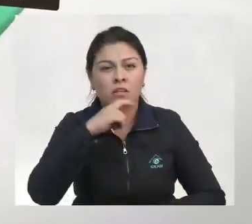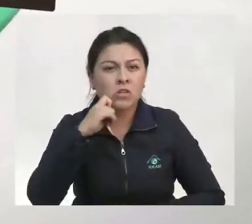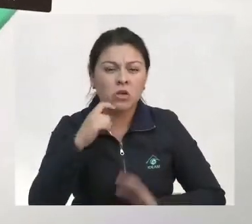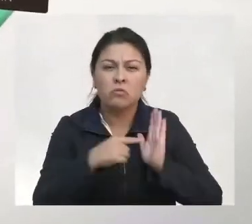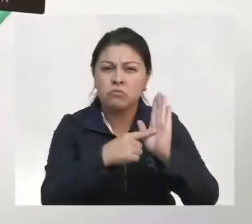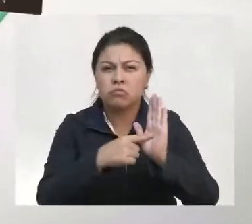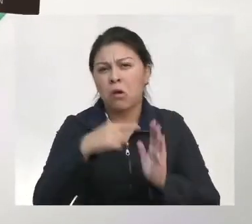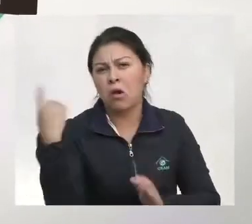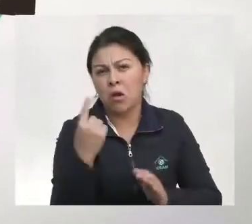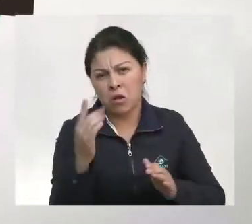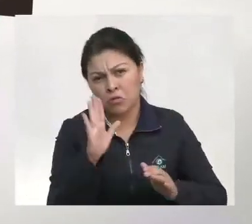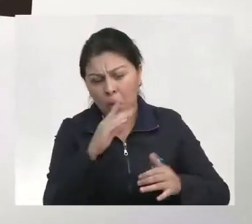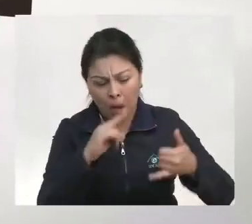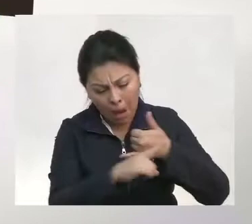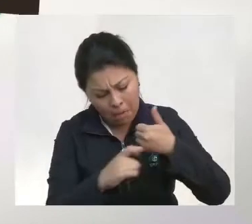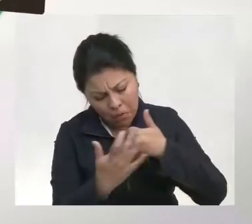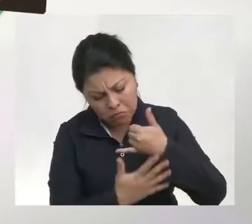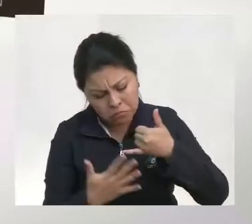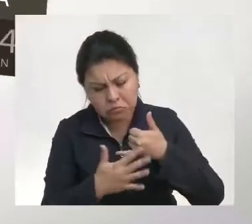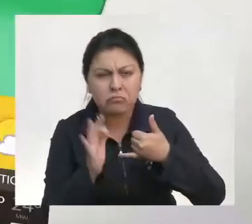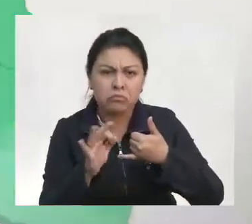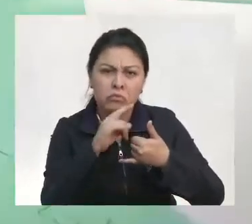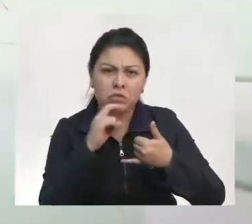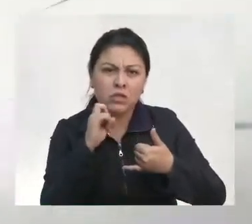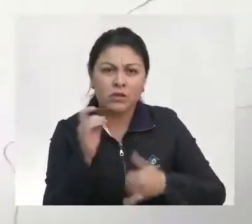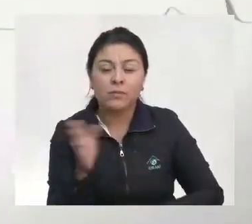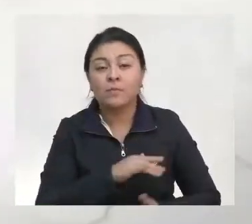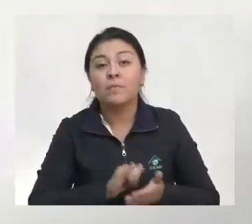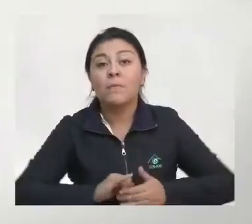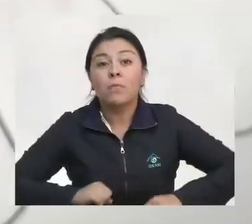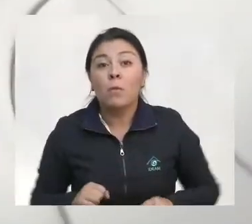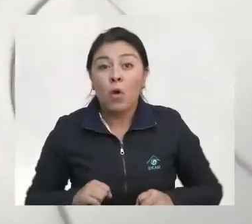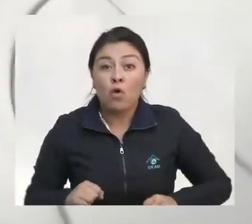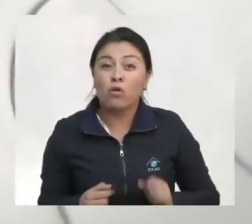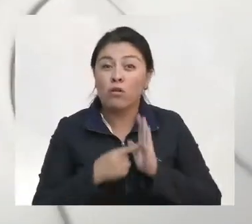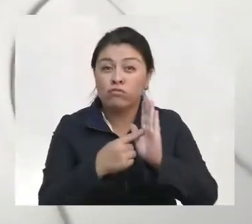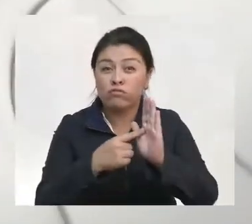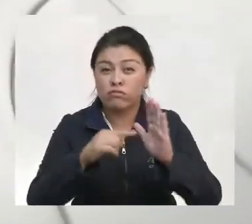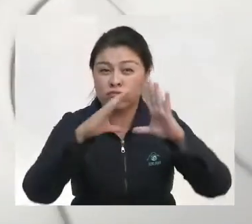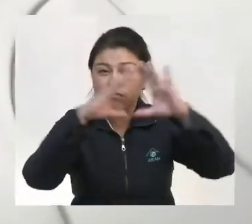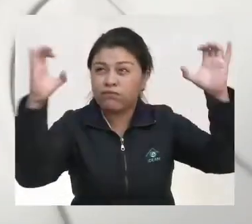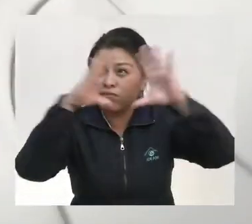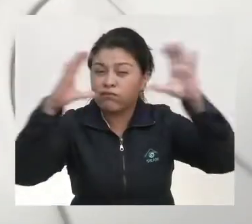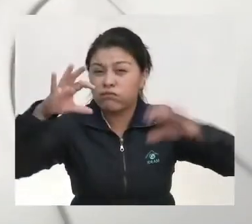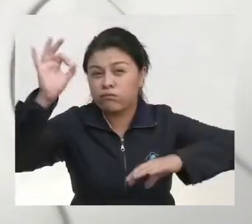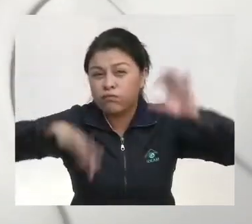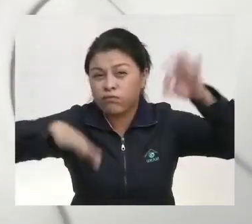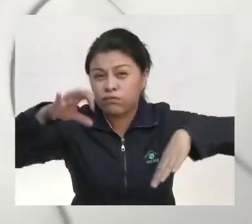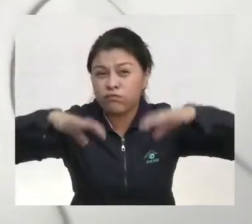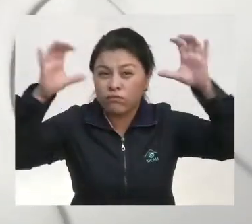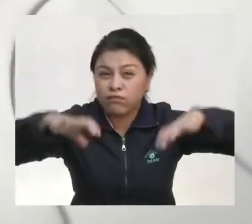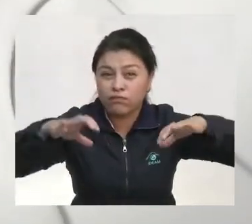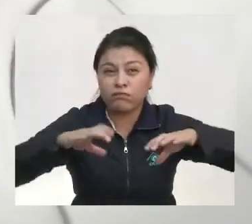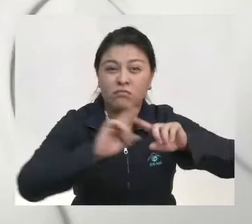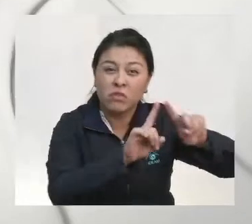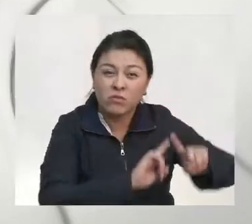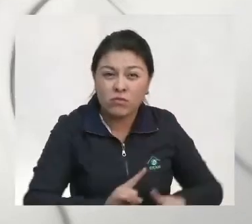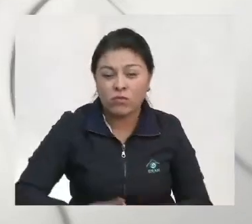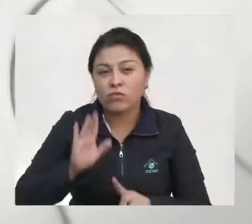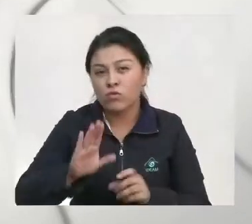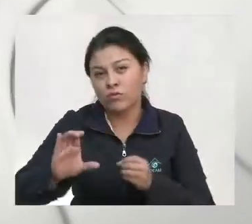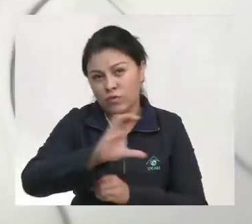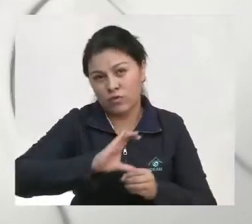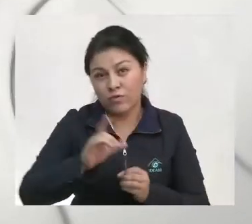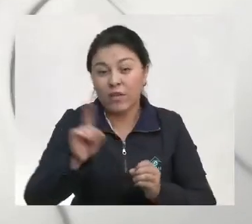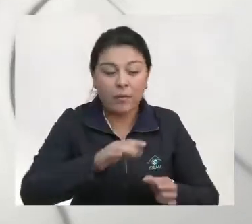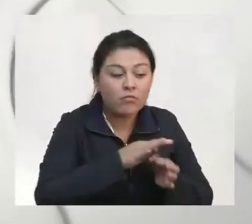para el resto de la Amazonía. Sobre Bogotá se prevé cielo nublado con lluviznas o lluvias ligeras sectorizadas sobre la ciudad